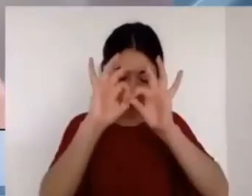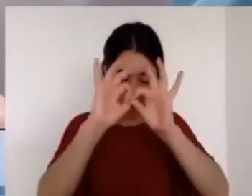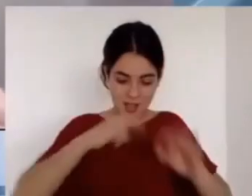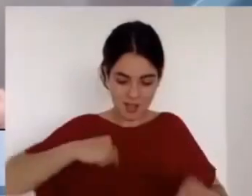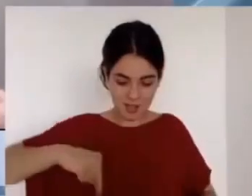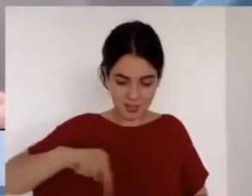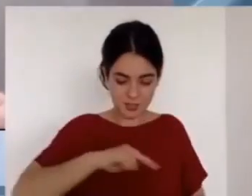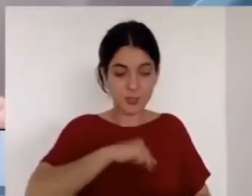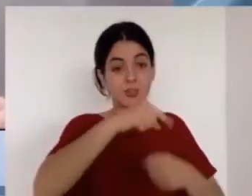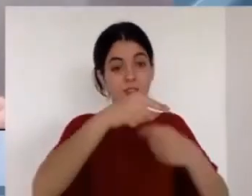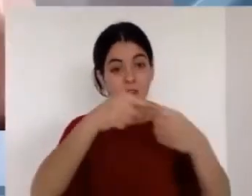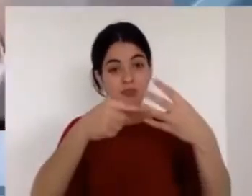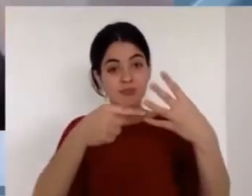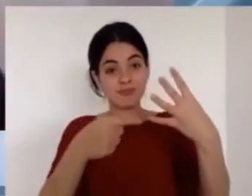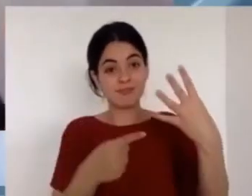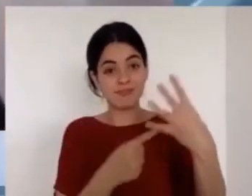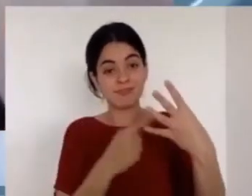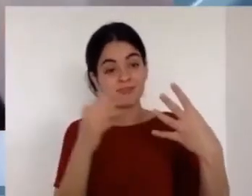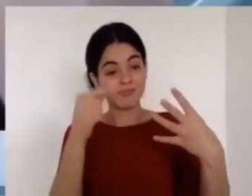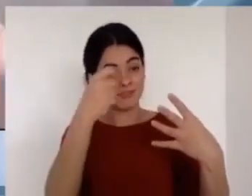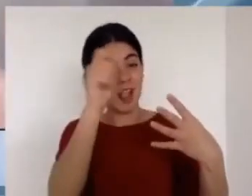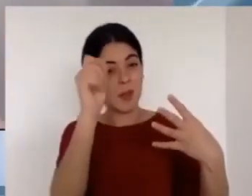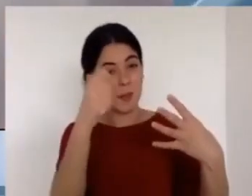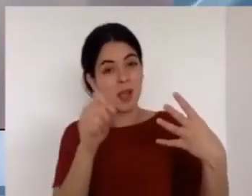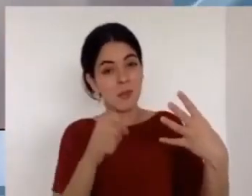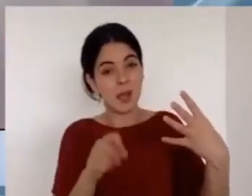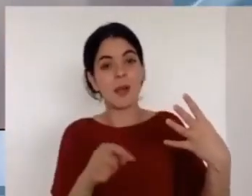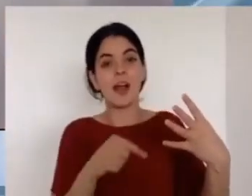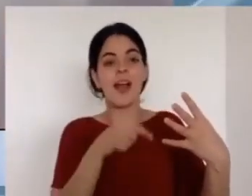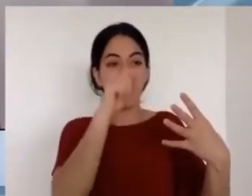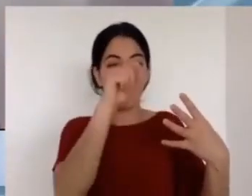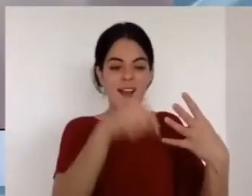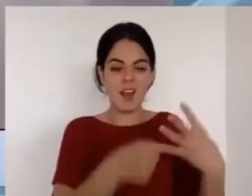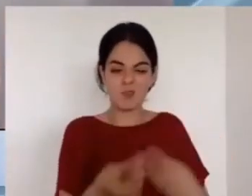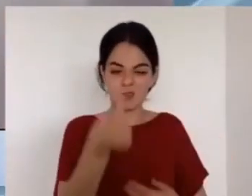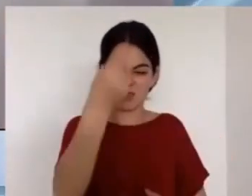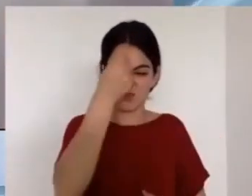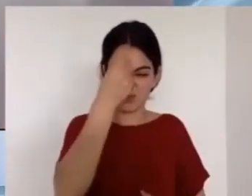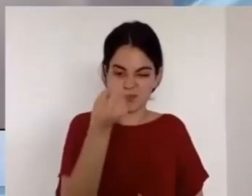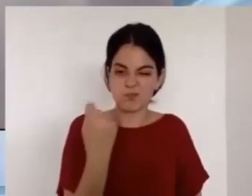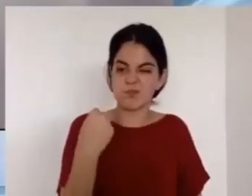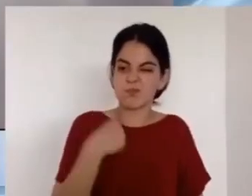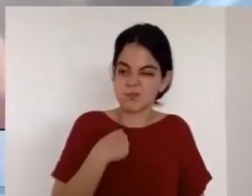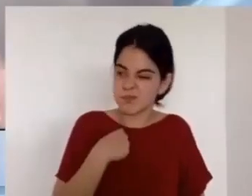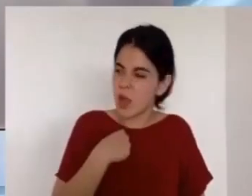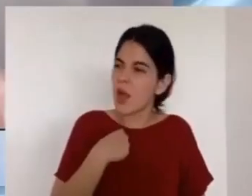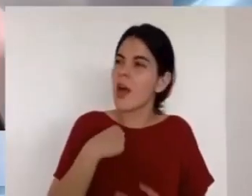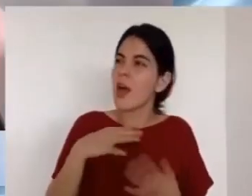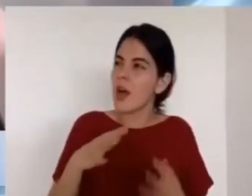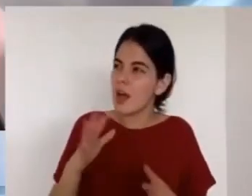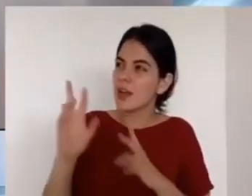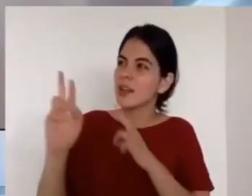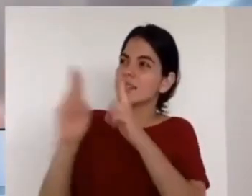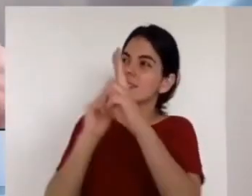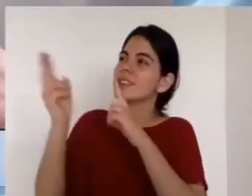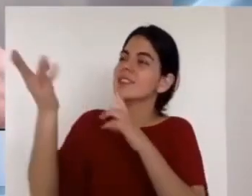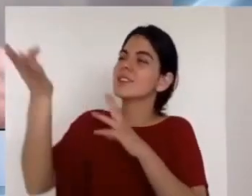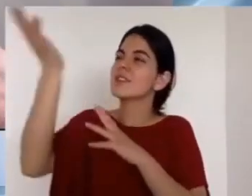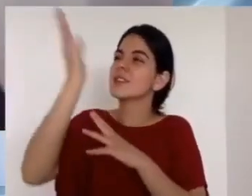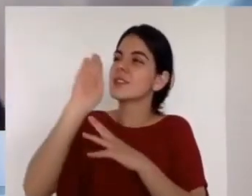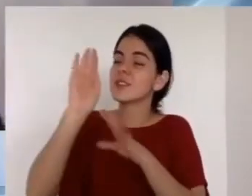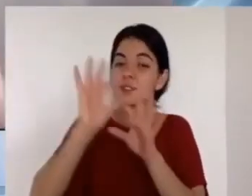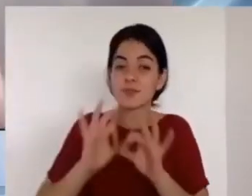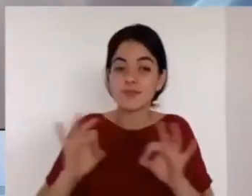mano de Dios y por lo tanto espera el día de la exaltación un pueblo orando un